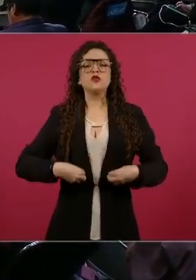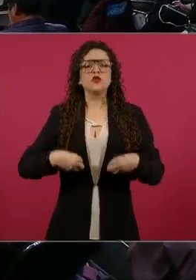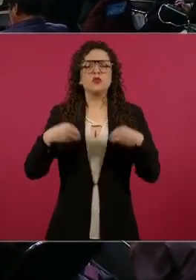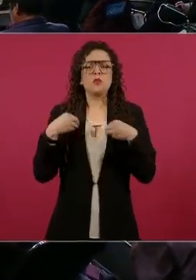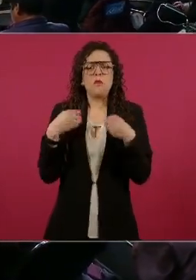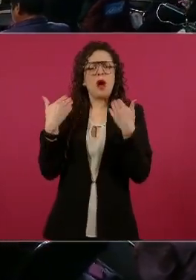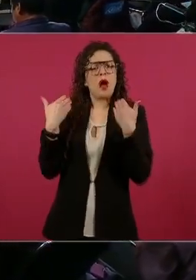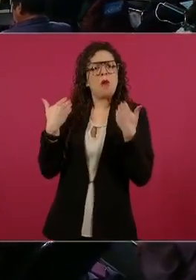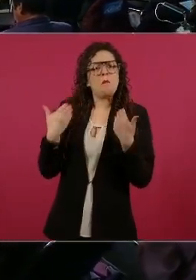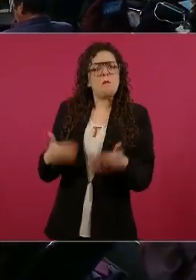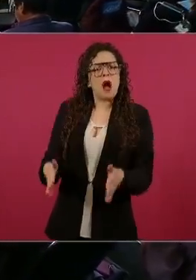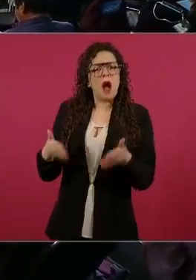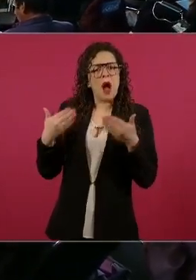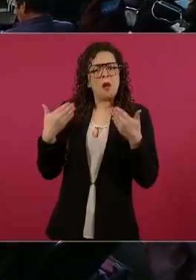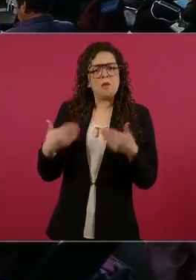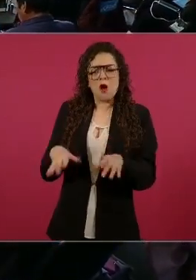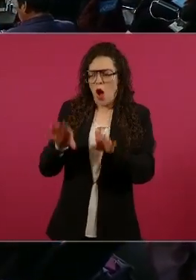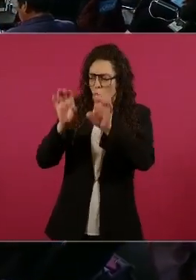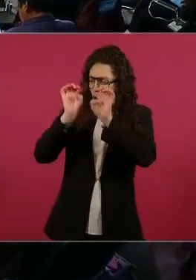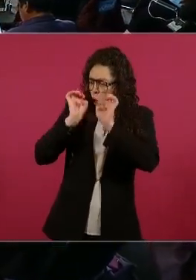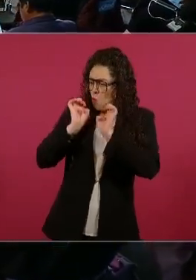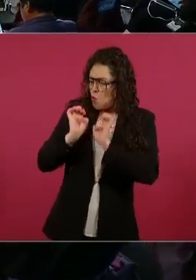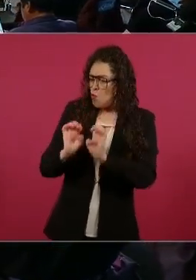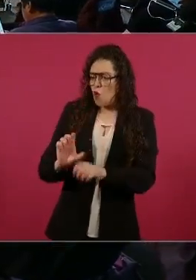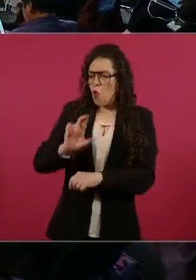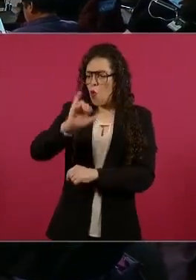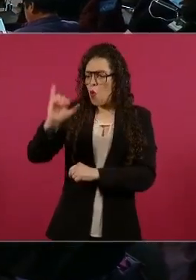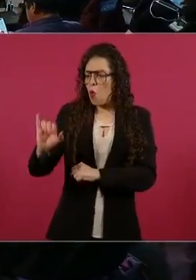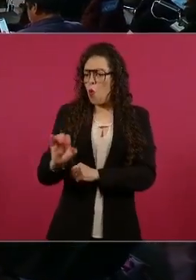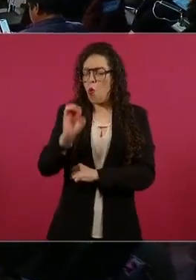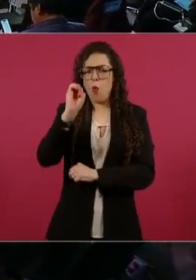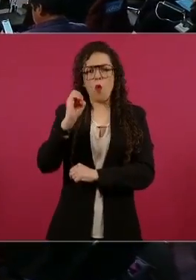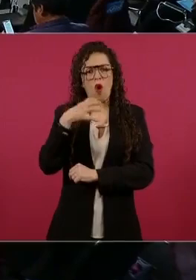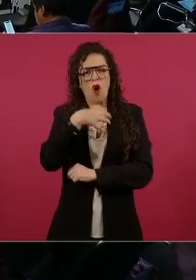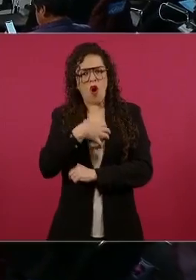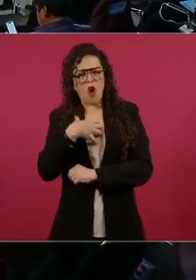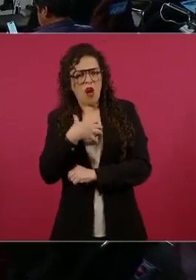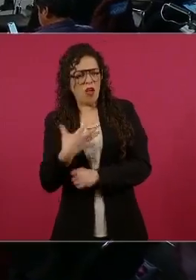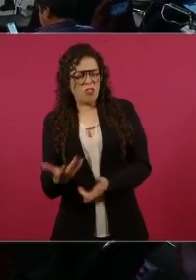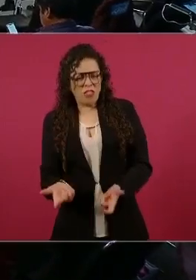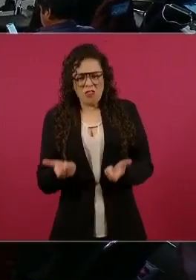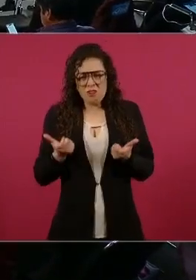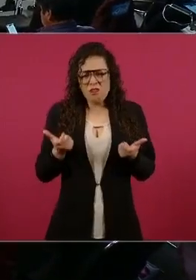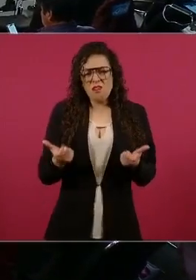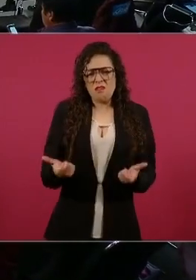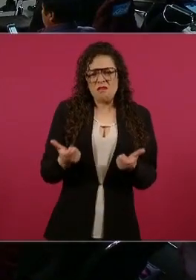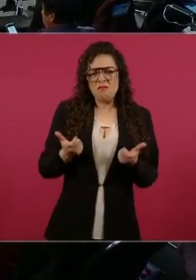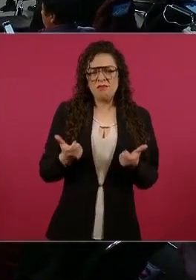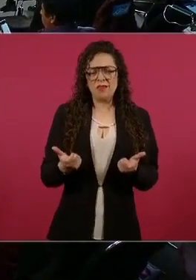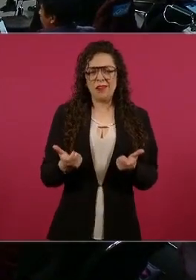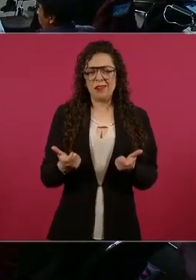series, Netflix, ¿cómo es que se dice?